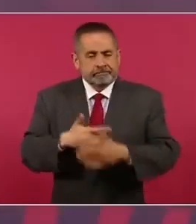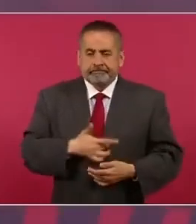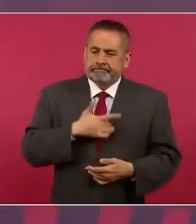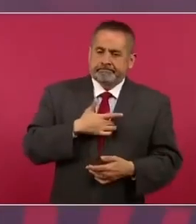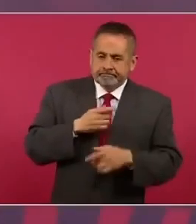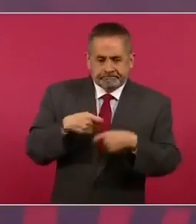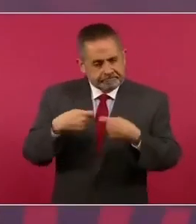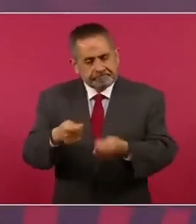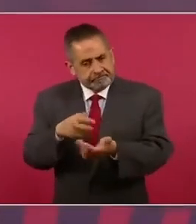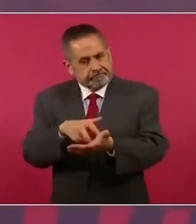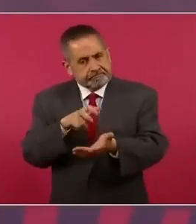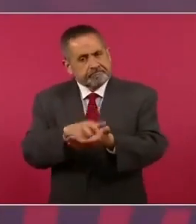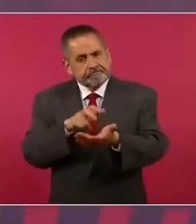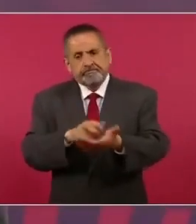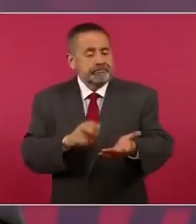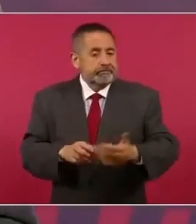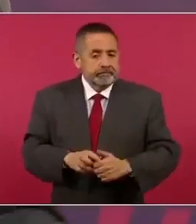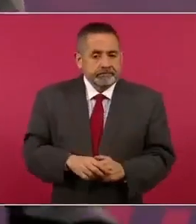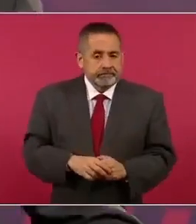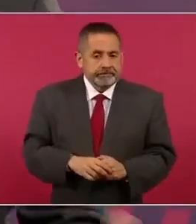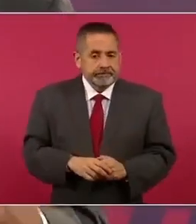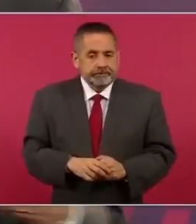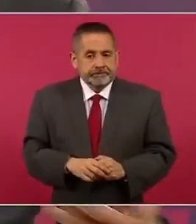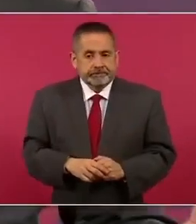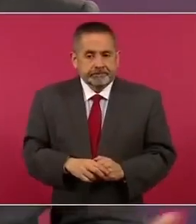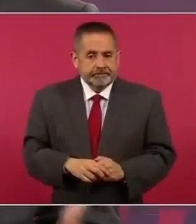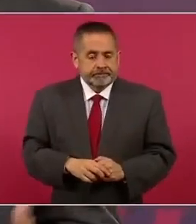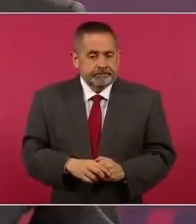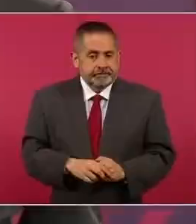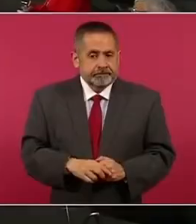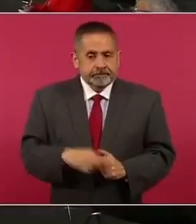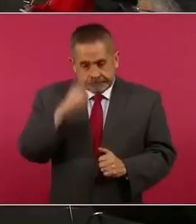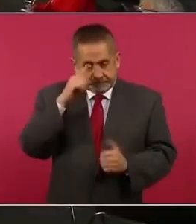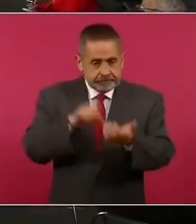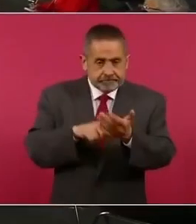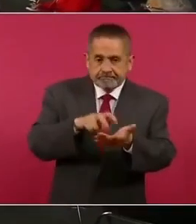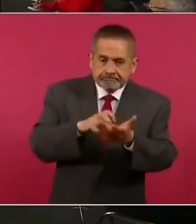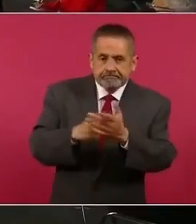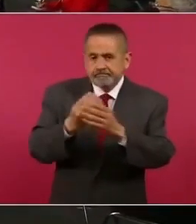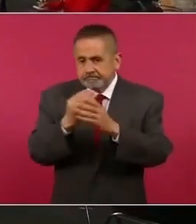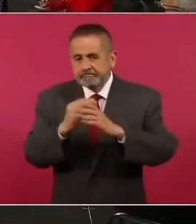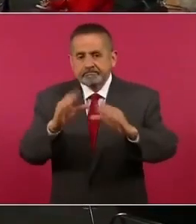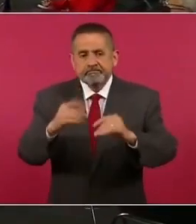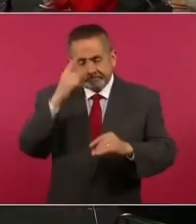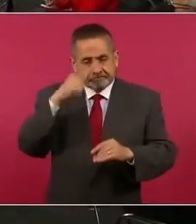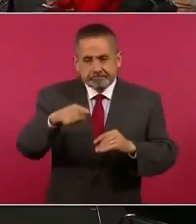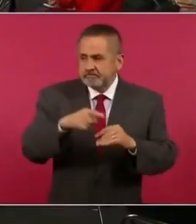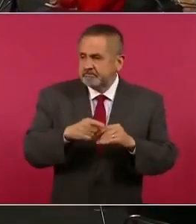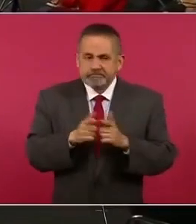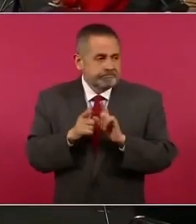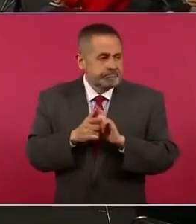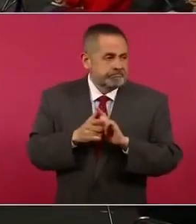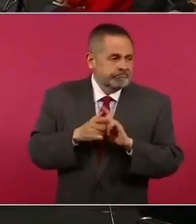y para evitar motines que hay que estar pendiente